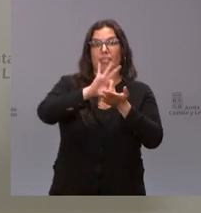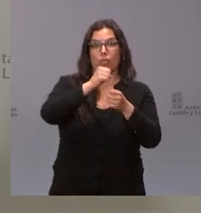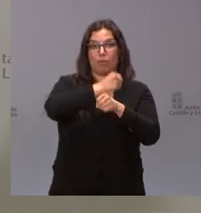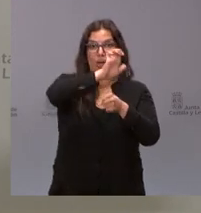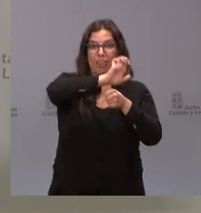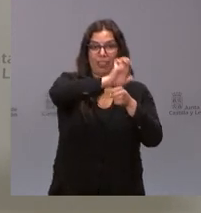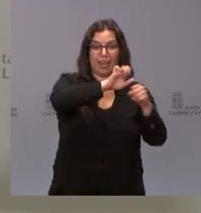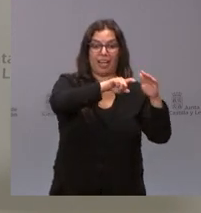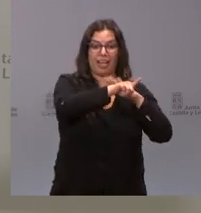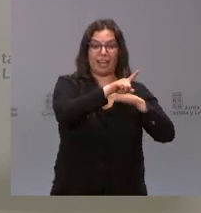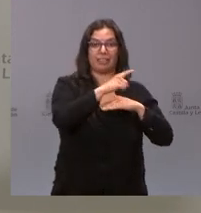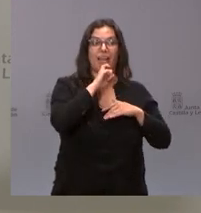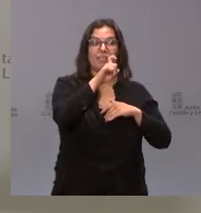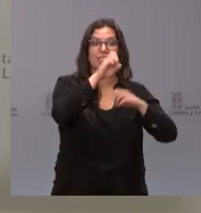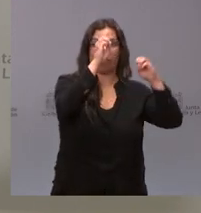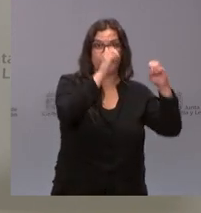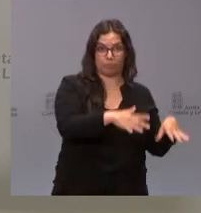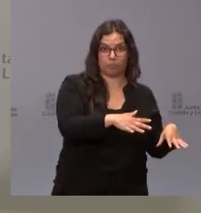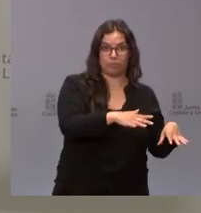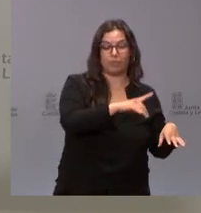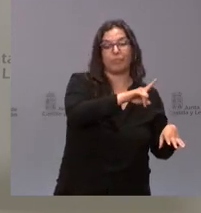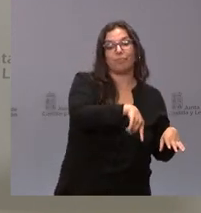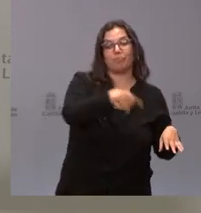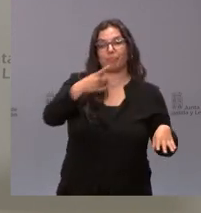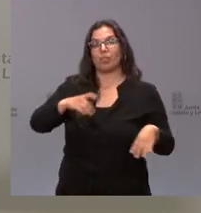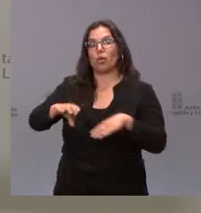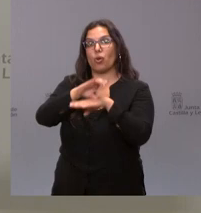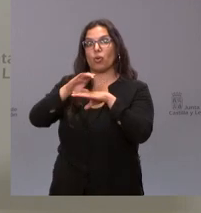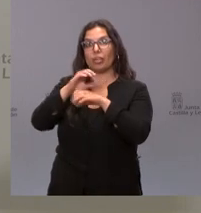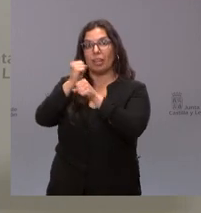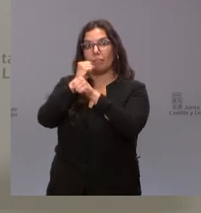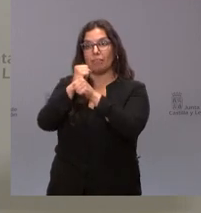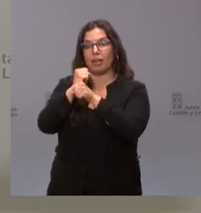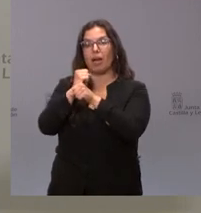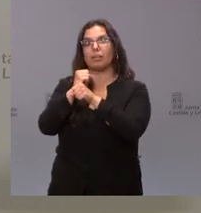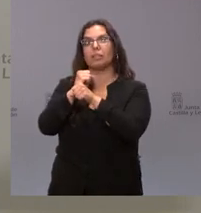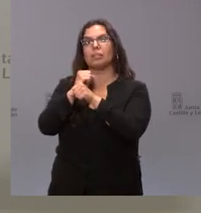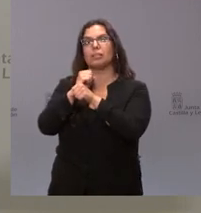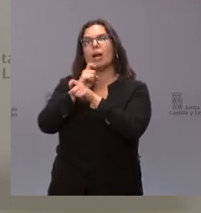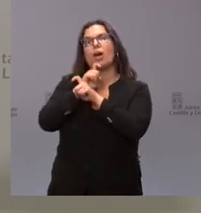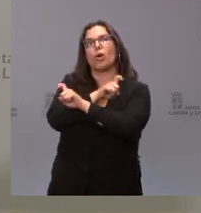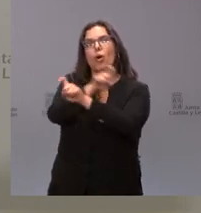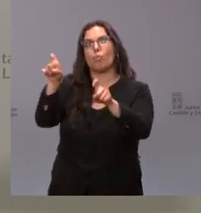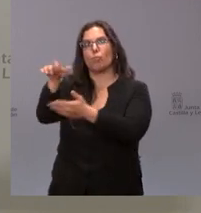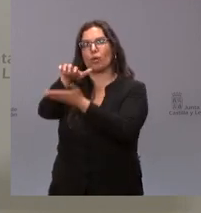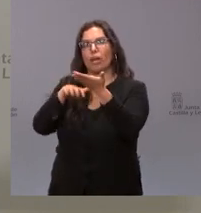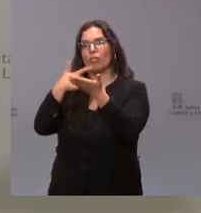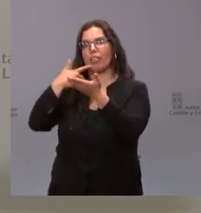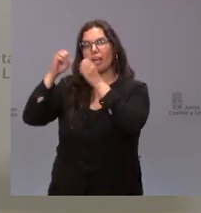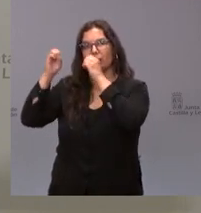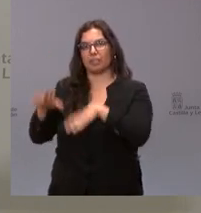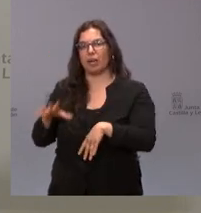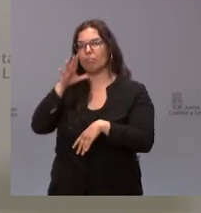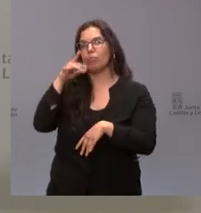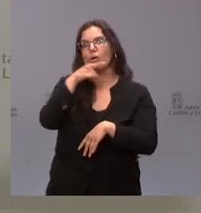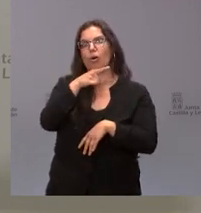ha comunicado su dimisión la consejería de empleo ha mandado un comunicado diciendo que dimitía porque no este señor no